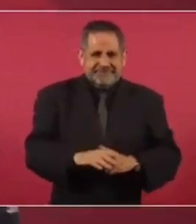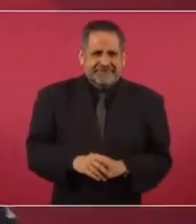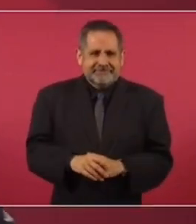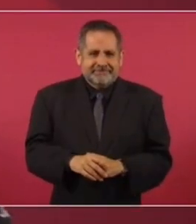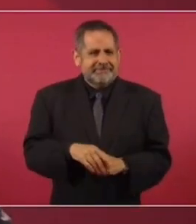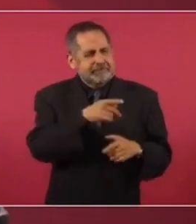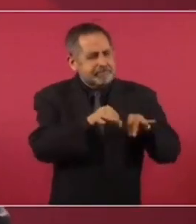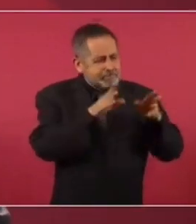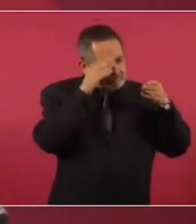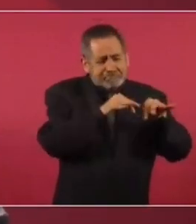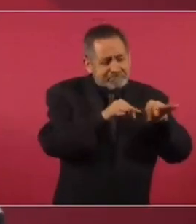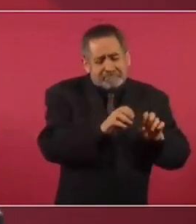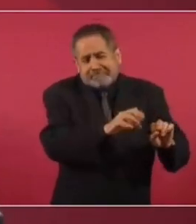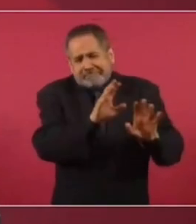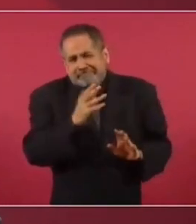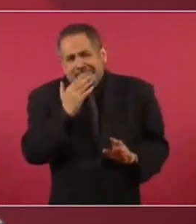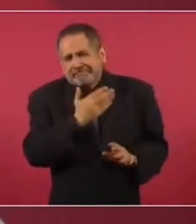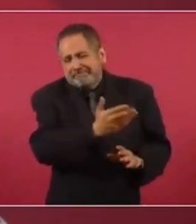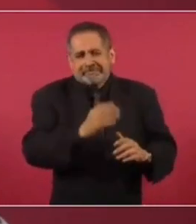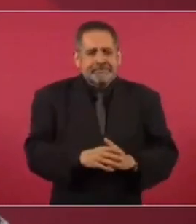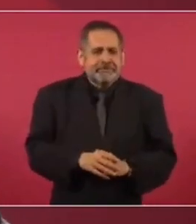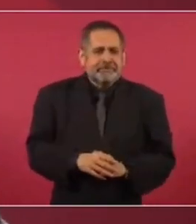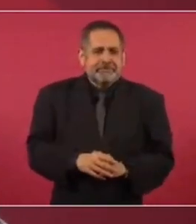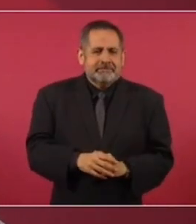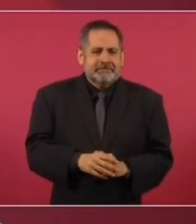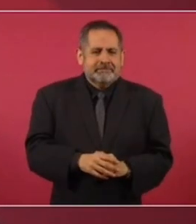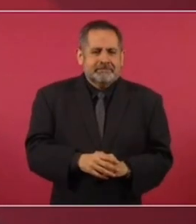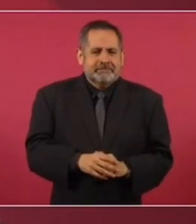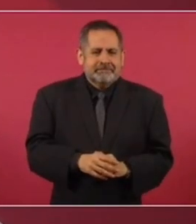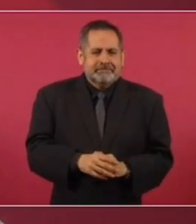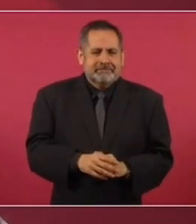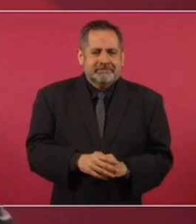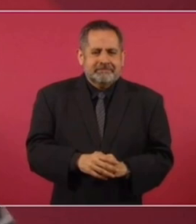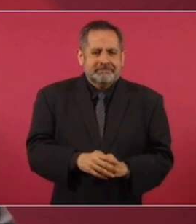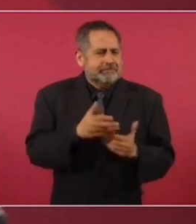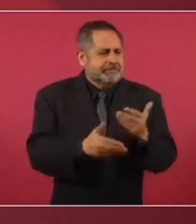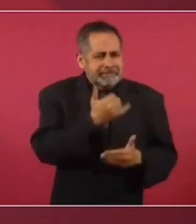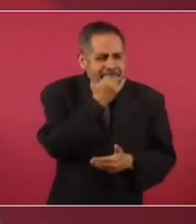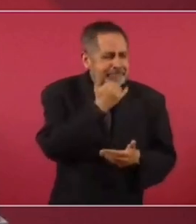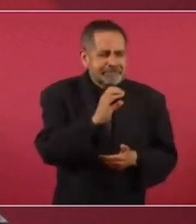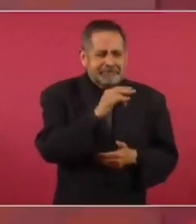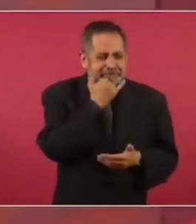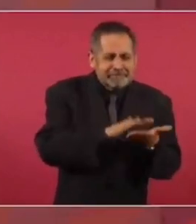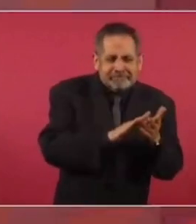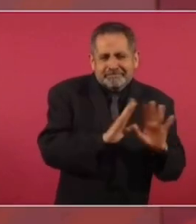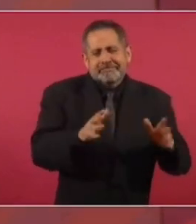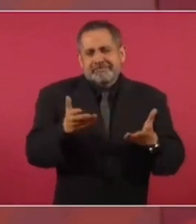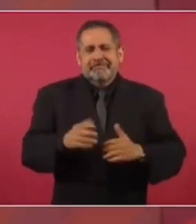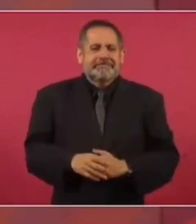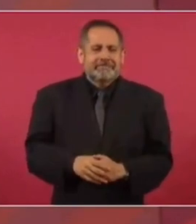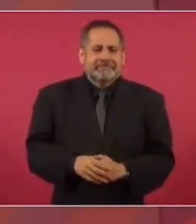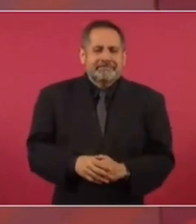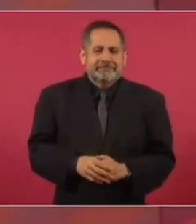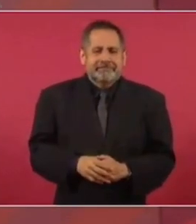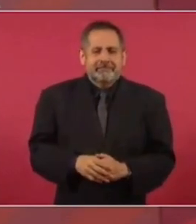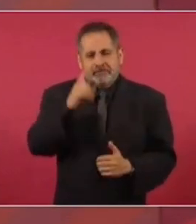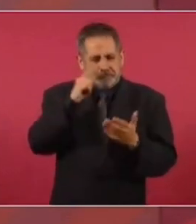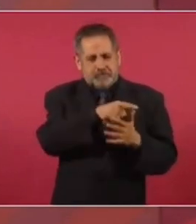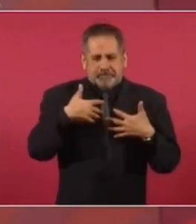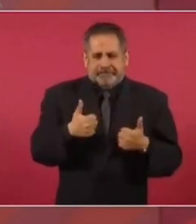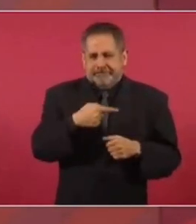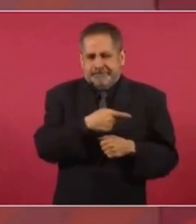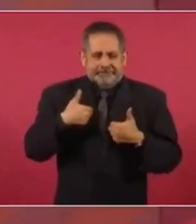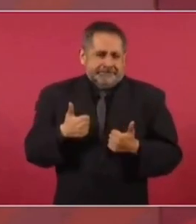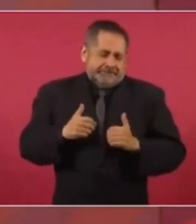pues él está en su trabajo y ofrecerle disculpas, pero yo creo que él